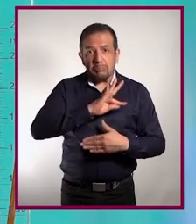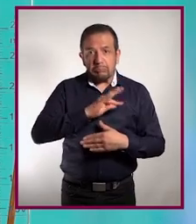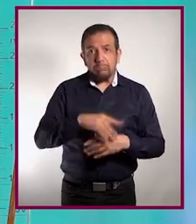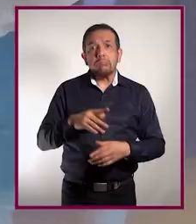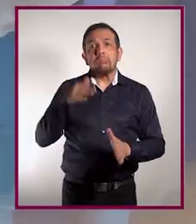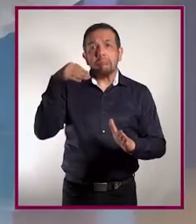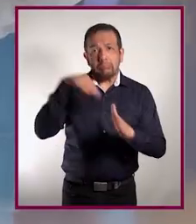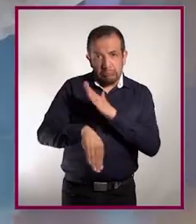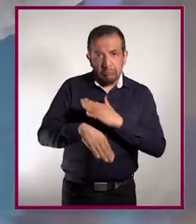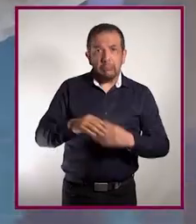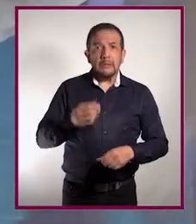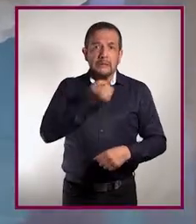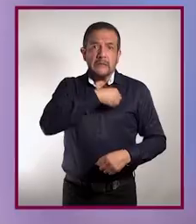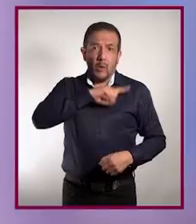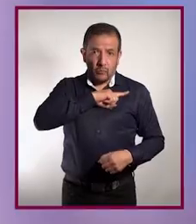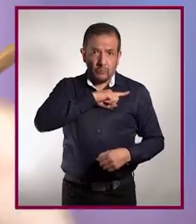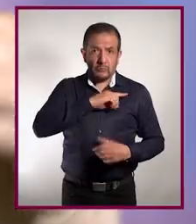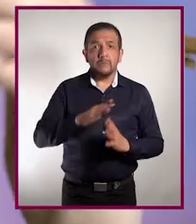ser peligrosas.